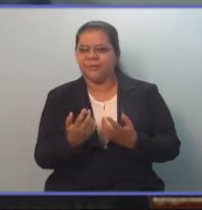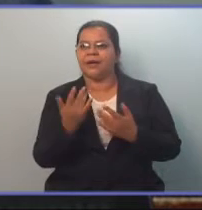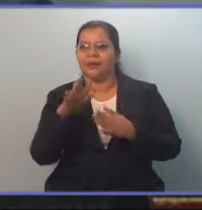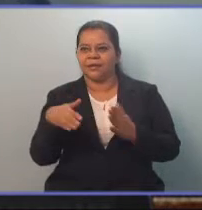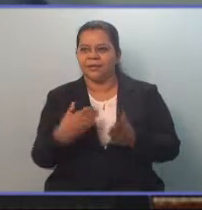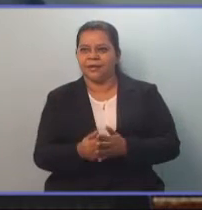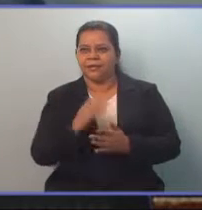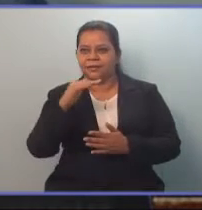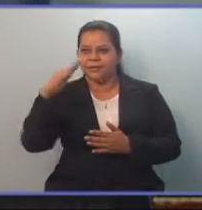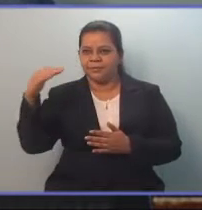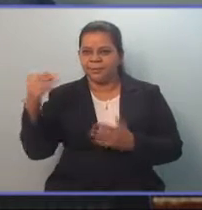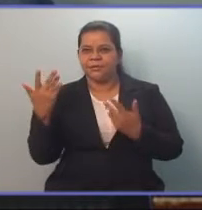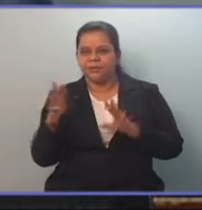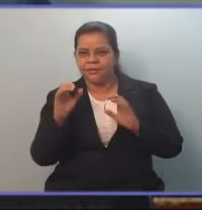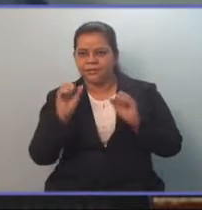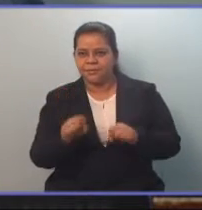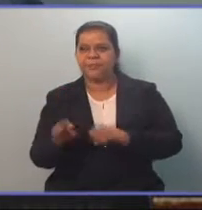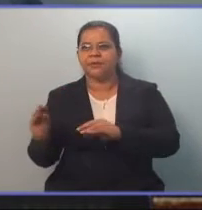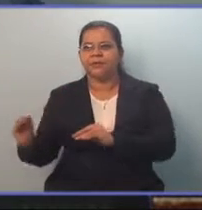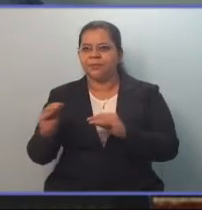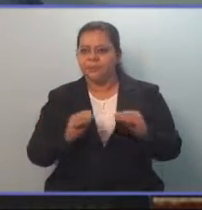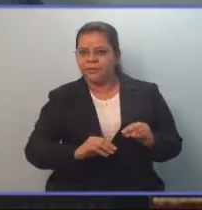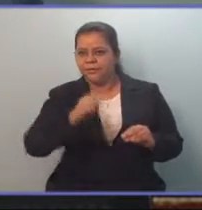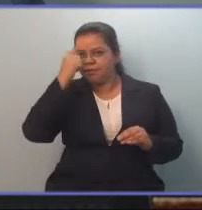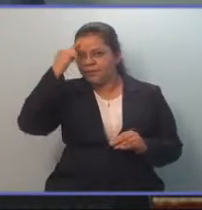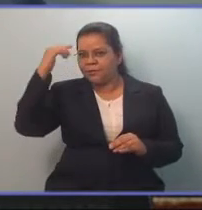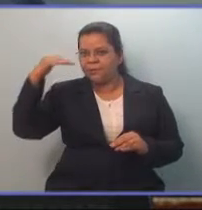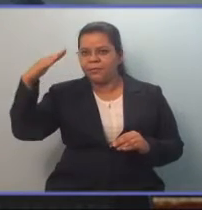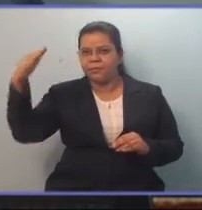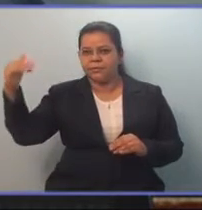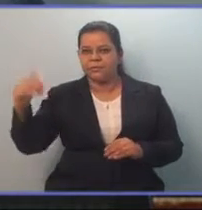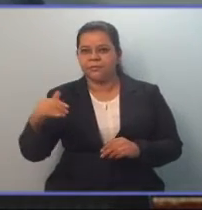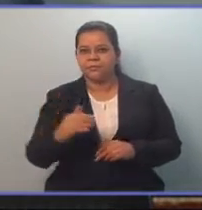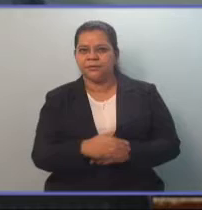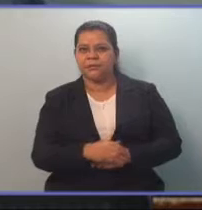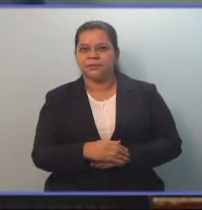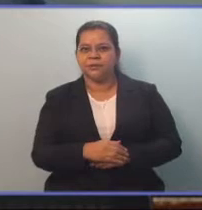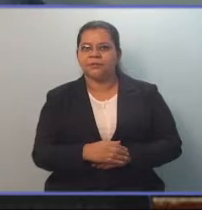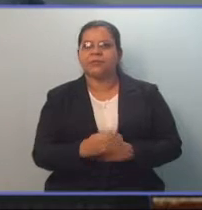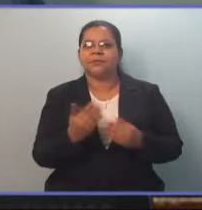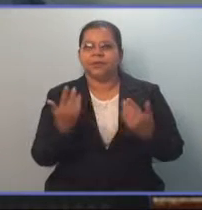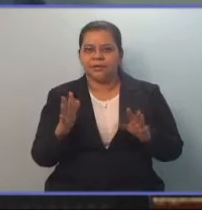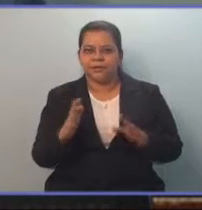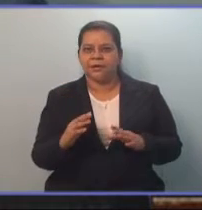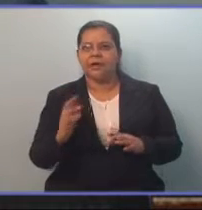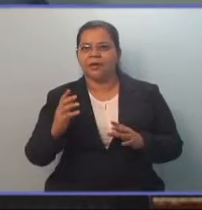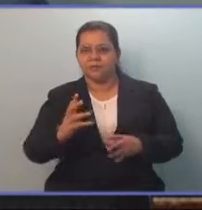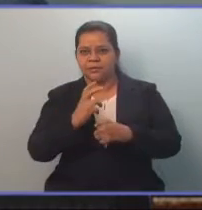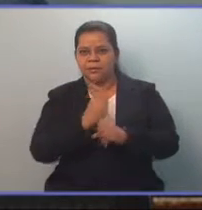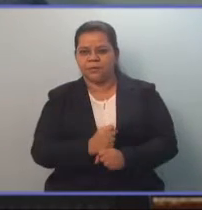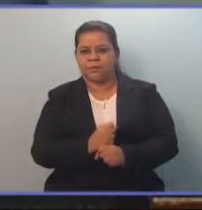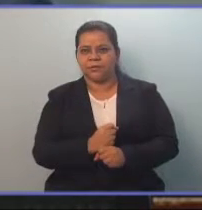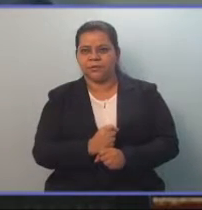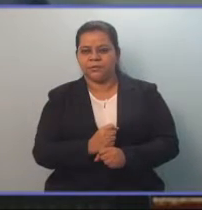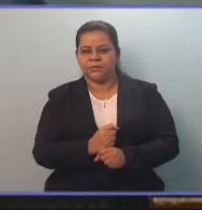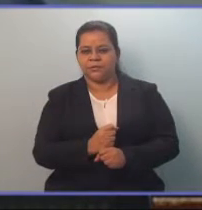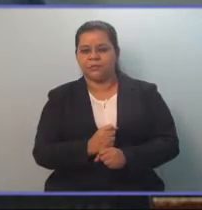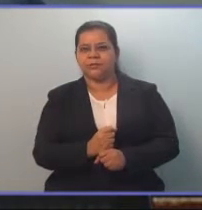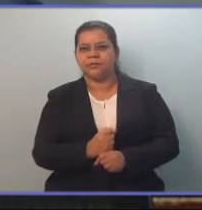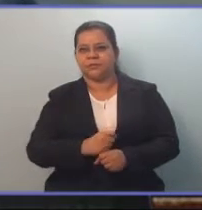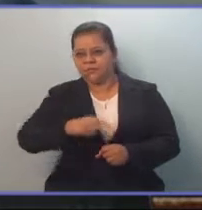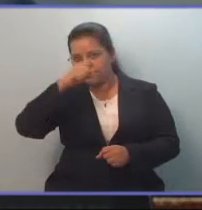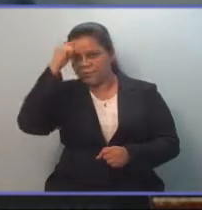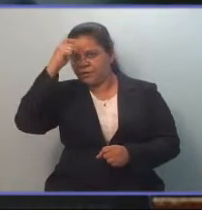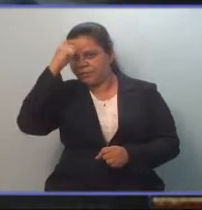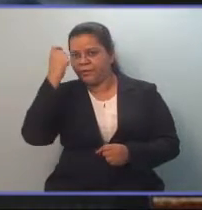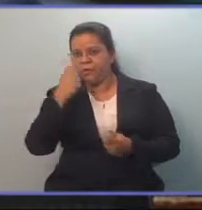implementara políticas que garanticen el trabajo para las mujeres. Quisiéramos